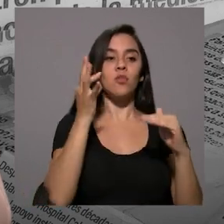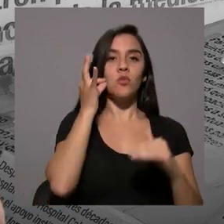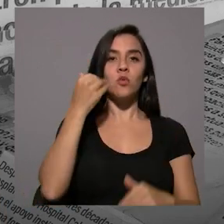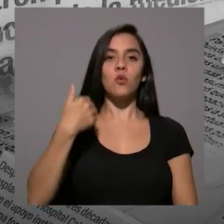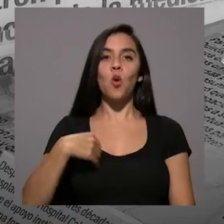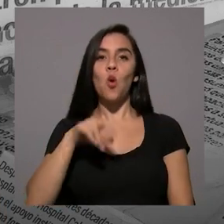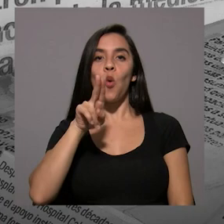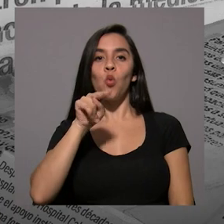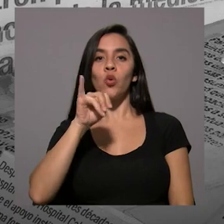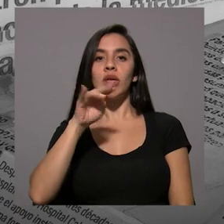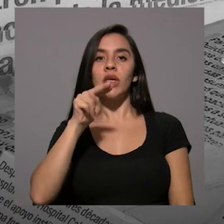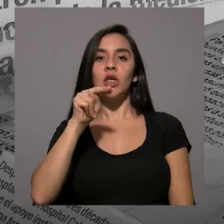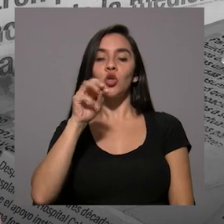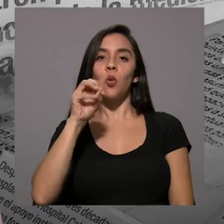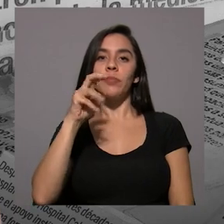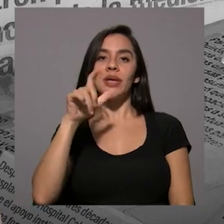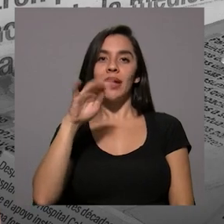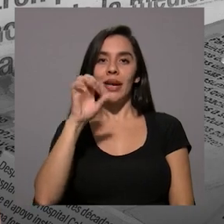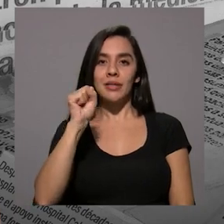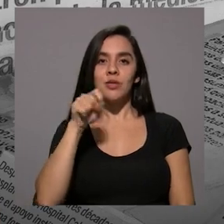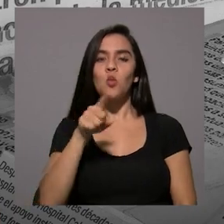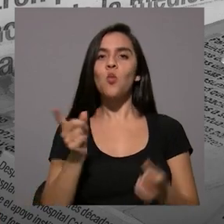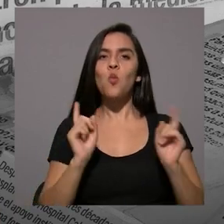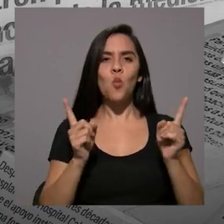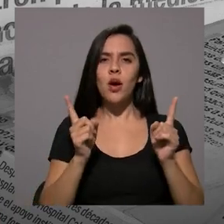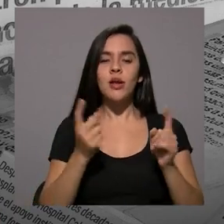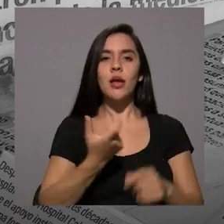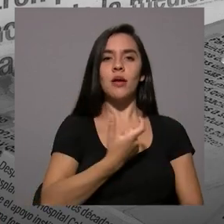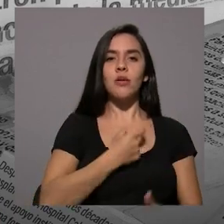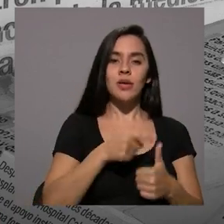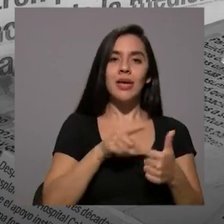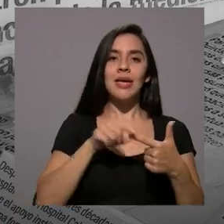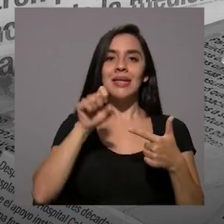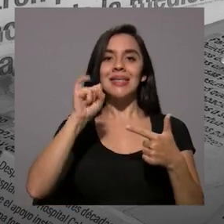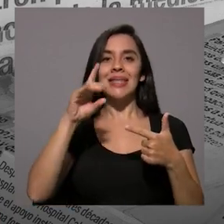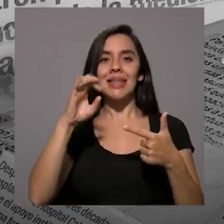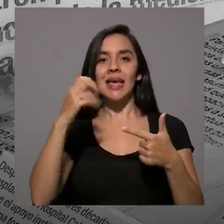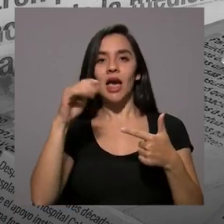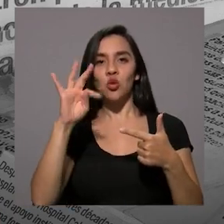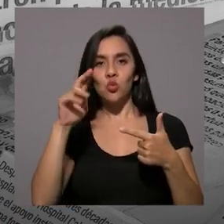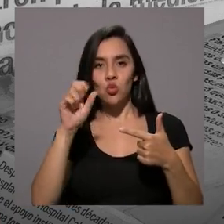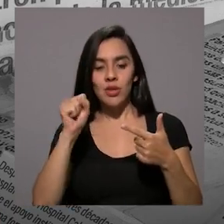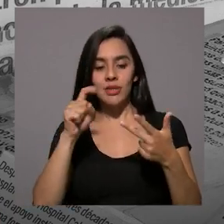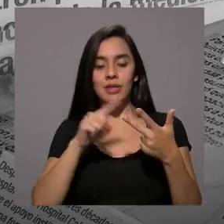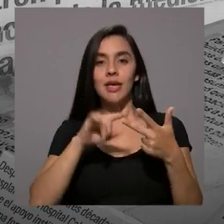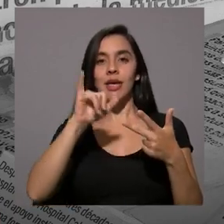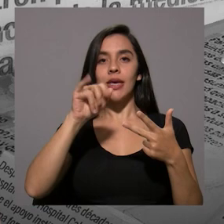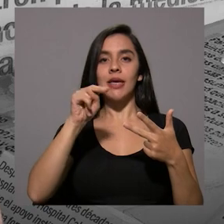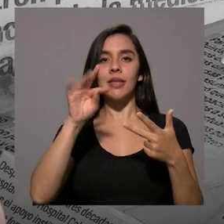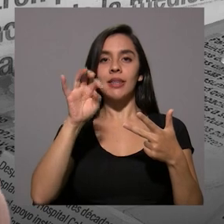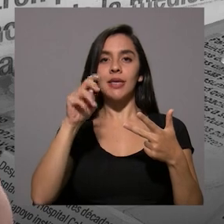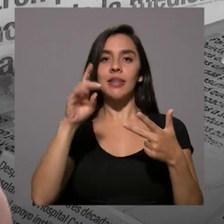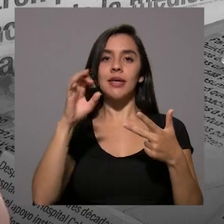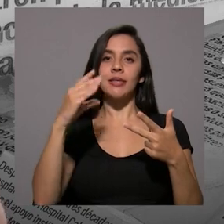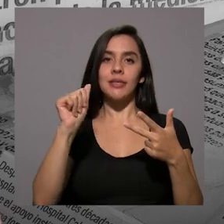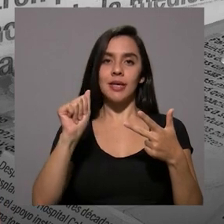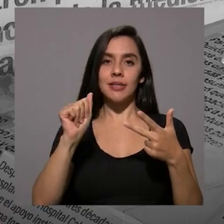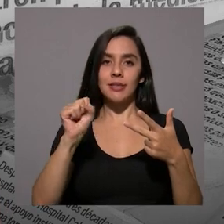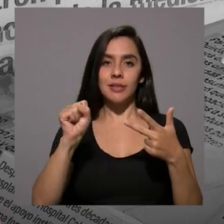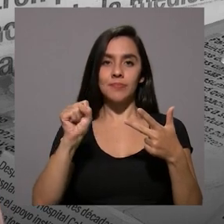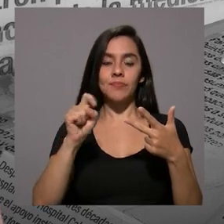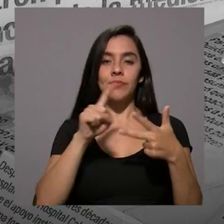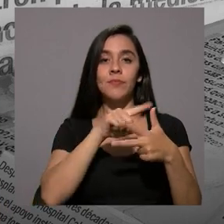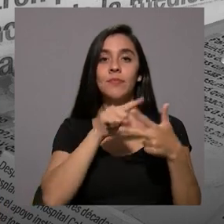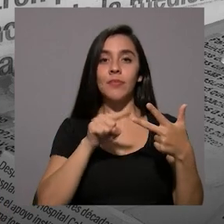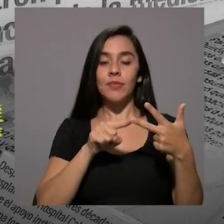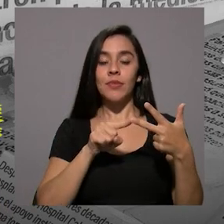¿Cuáles son los cargos uninominales en el gobierno local? Las alcaldías, las sindicaturas y las intendencias. Fue